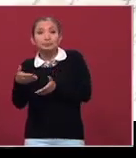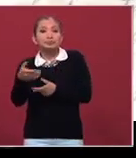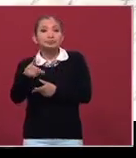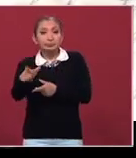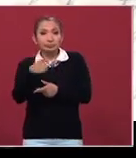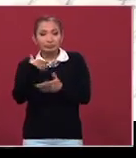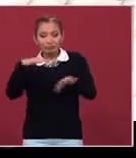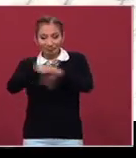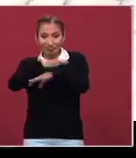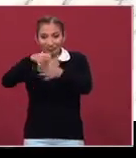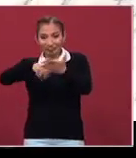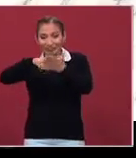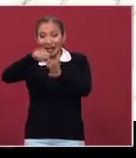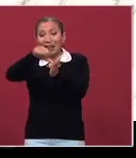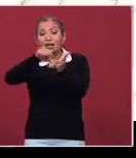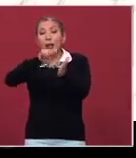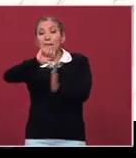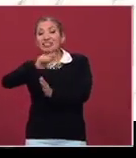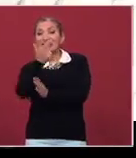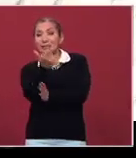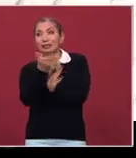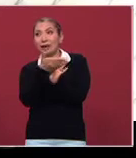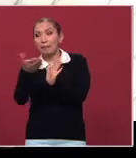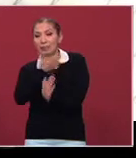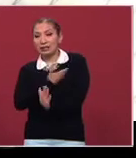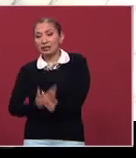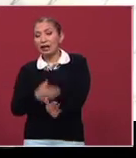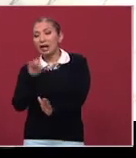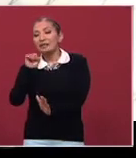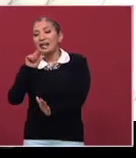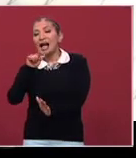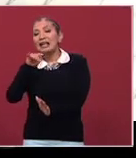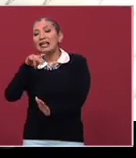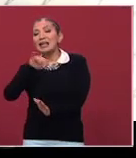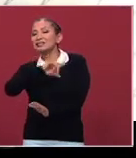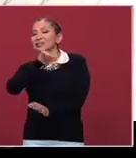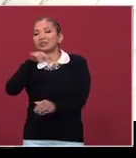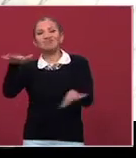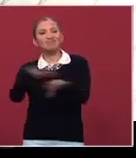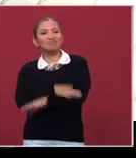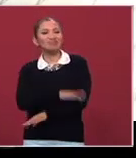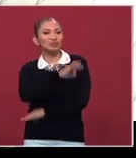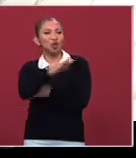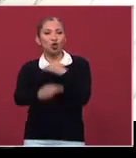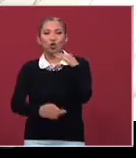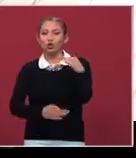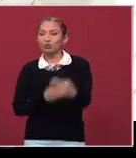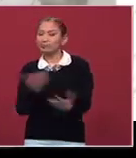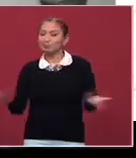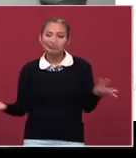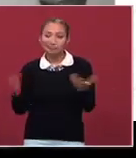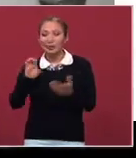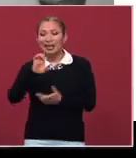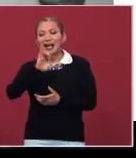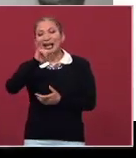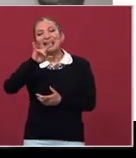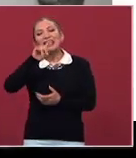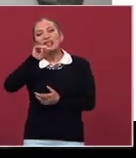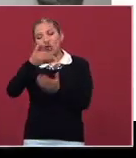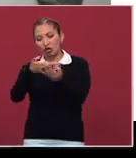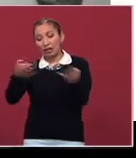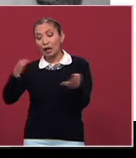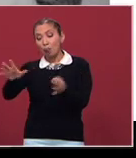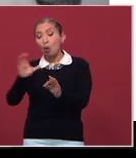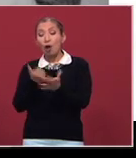con la reforma al artículo 27, durante los tiempos del presidente Salinas, eso vino atrás, ¿no? Entonces, elegido como sustento